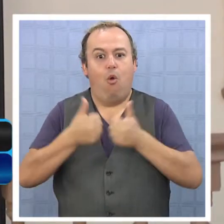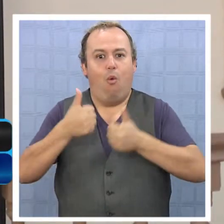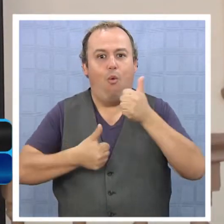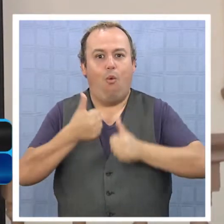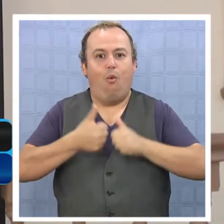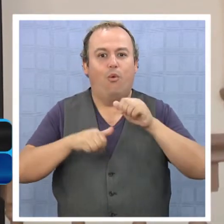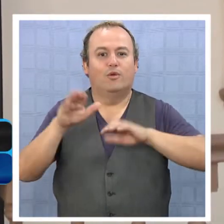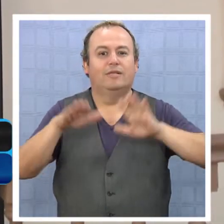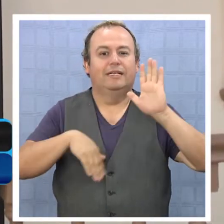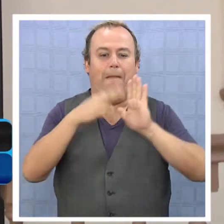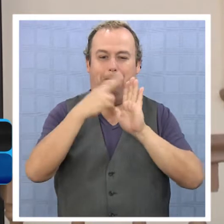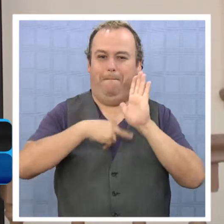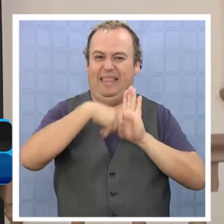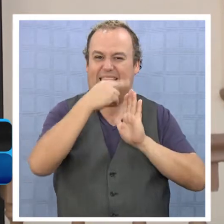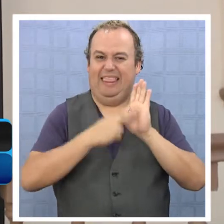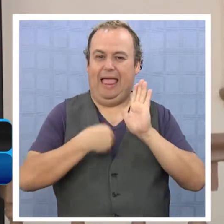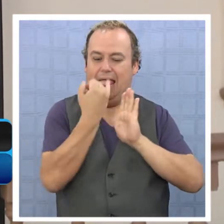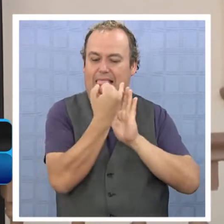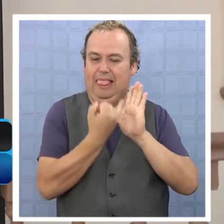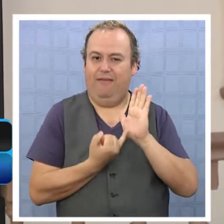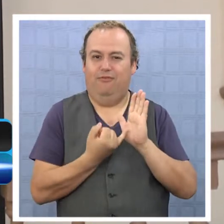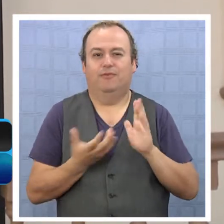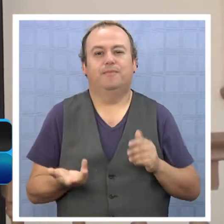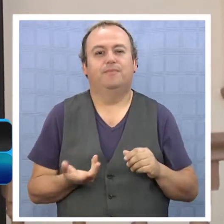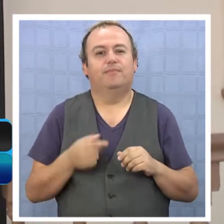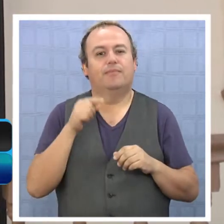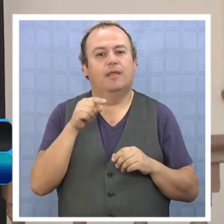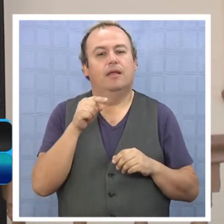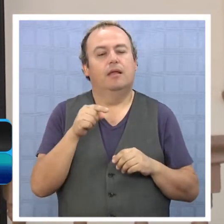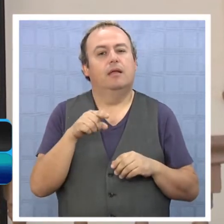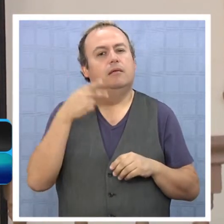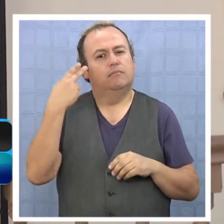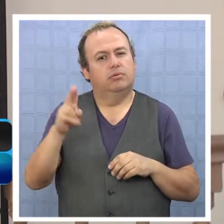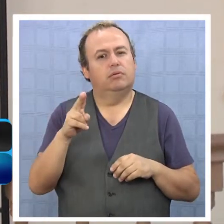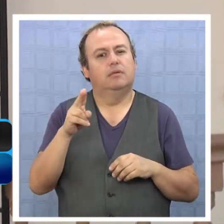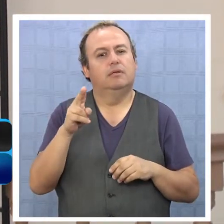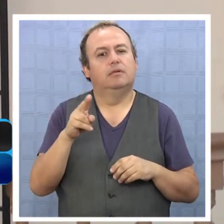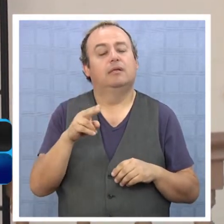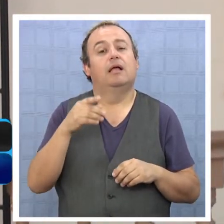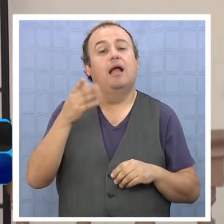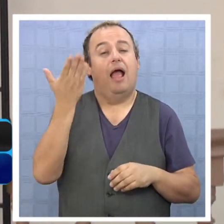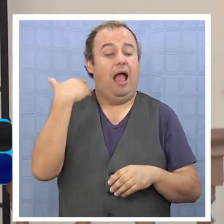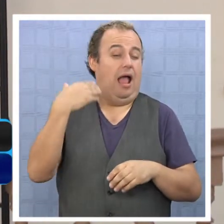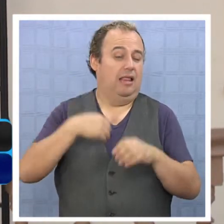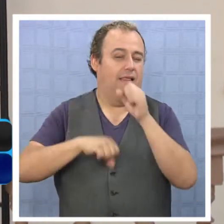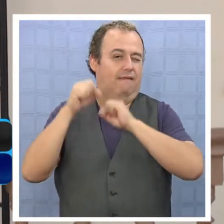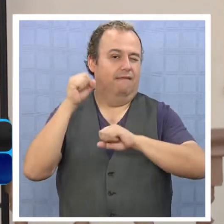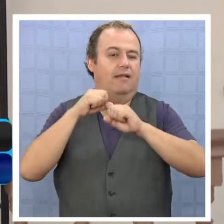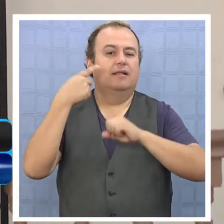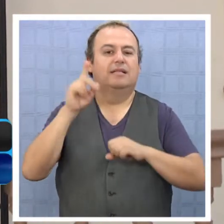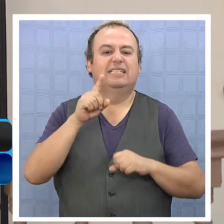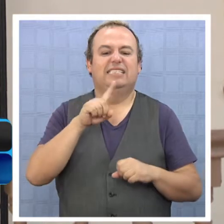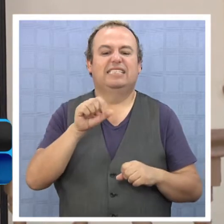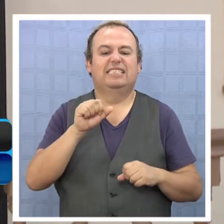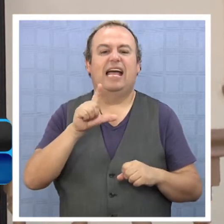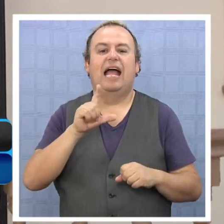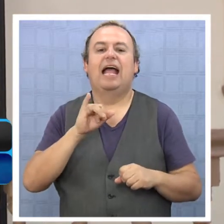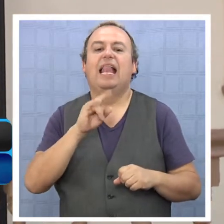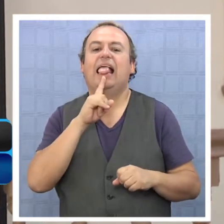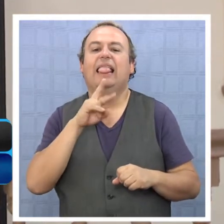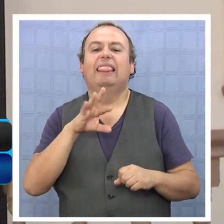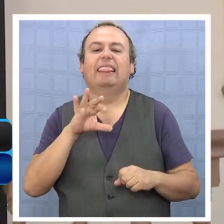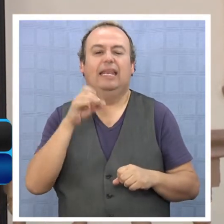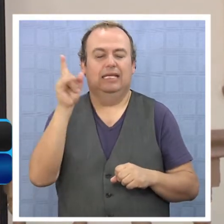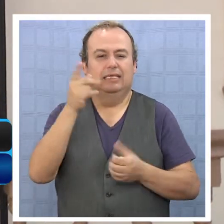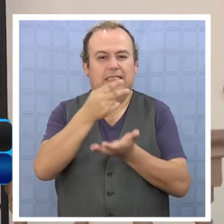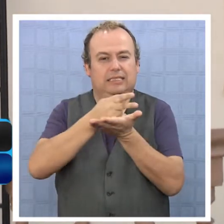la historia de esto, la importancia, el impacto que tuvo la consecuencia del Salitre en esta región y no solamente la región,